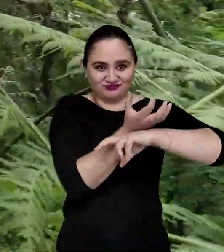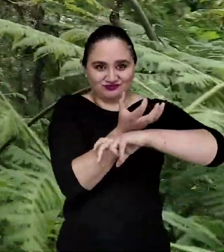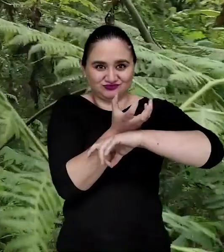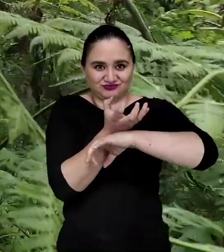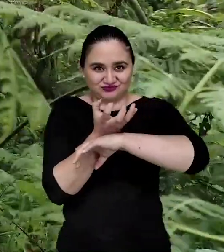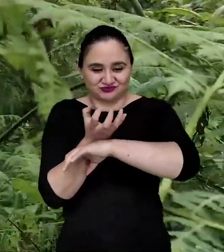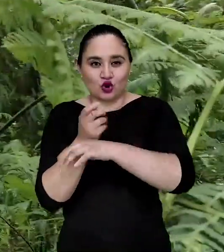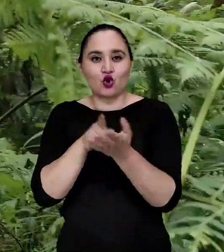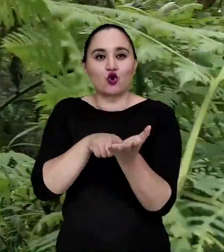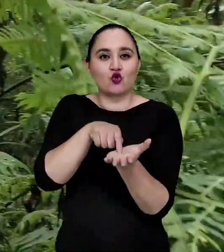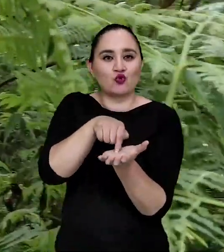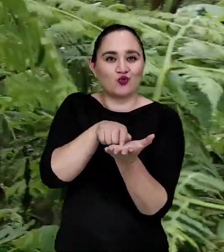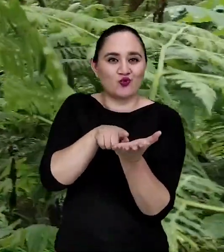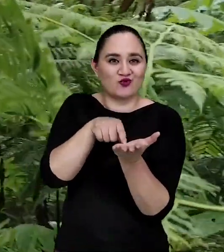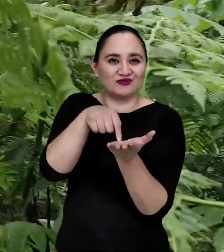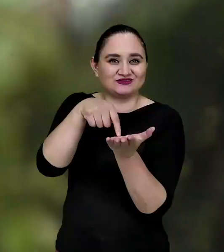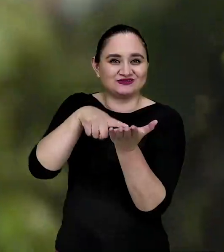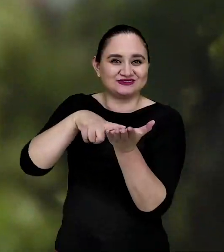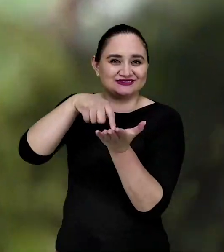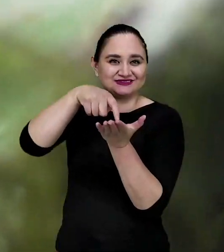Donde hay unos gusanos.